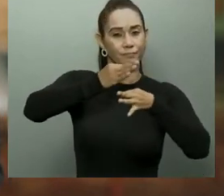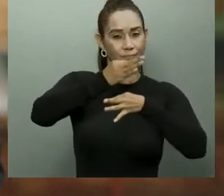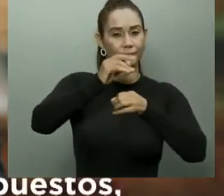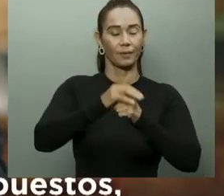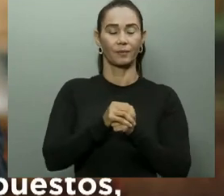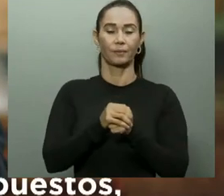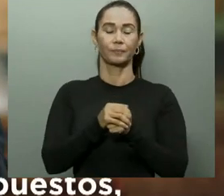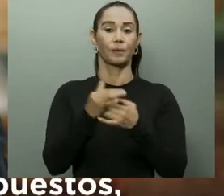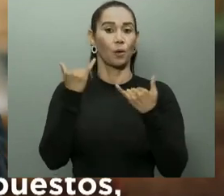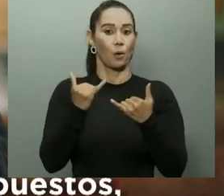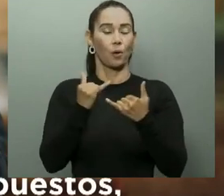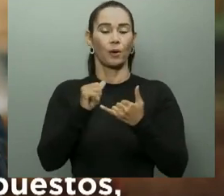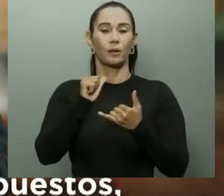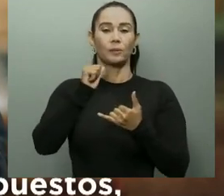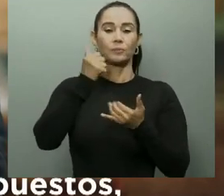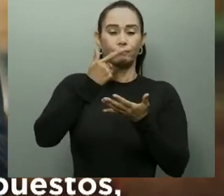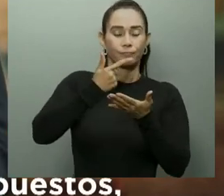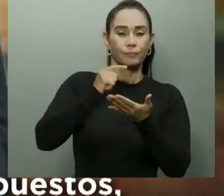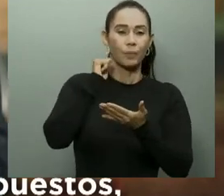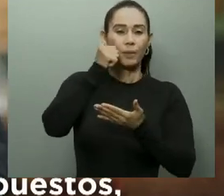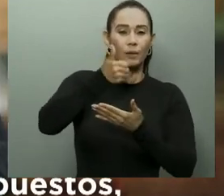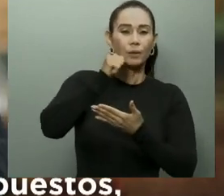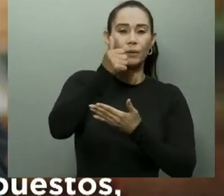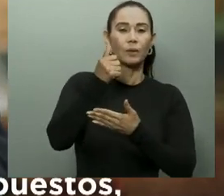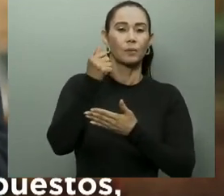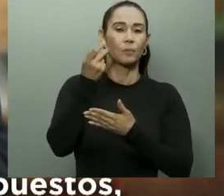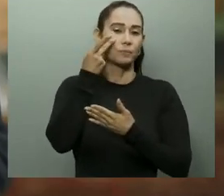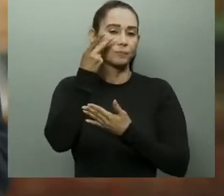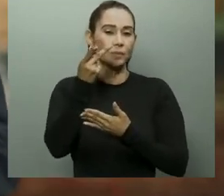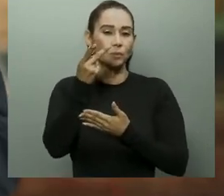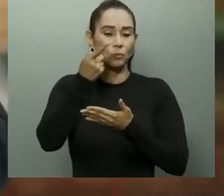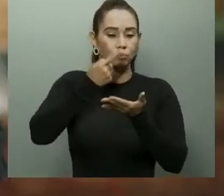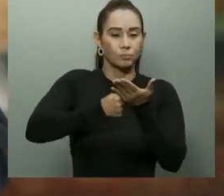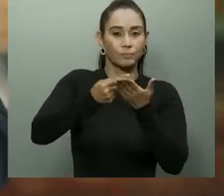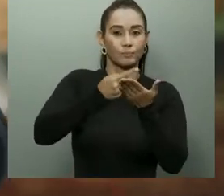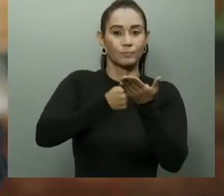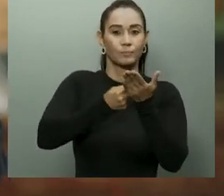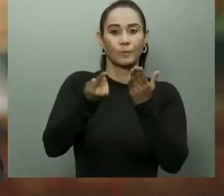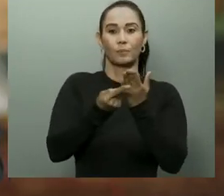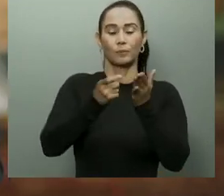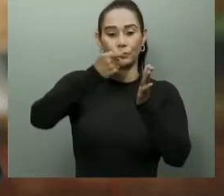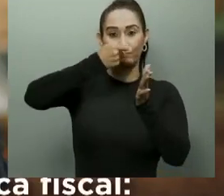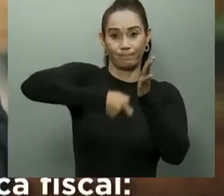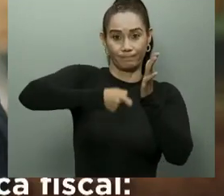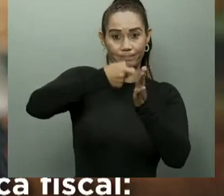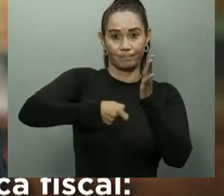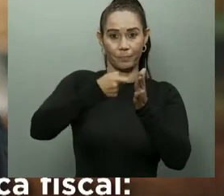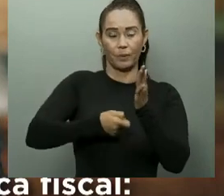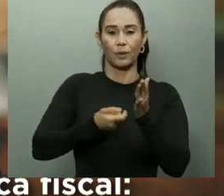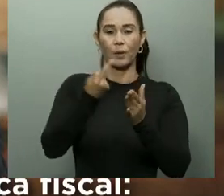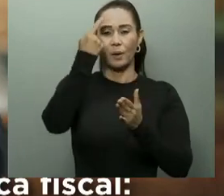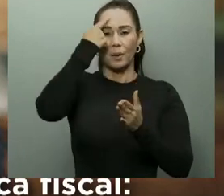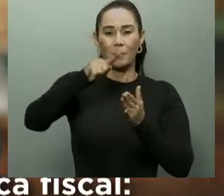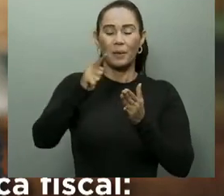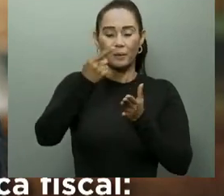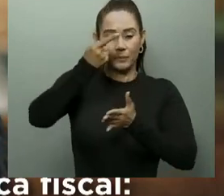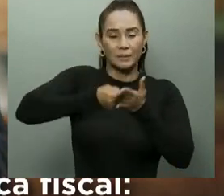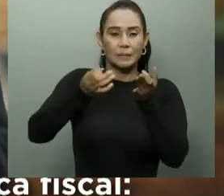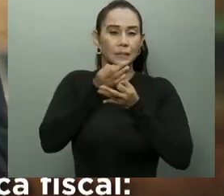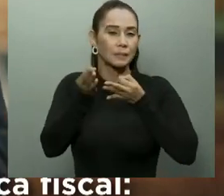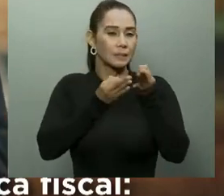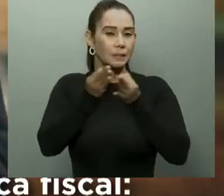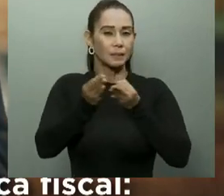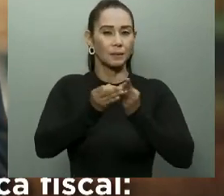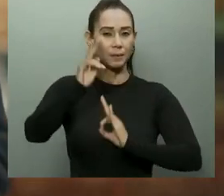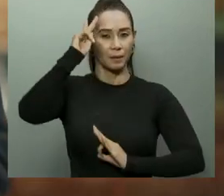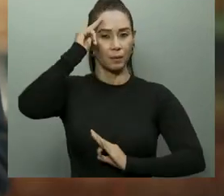estos días, hemos vuelto a oír hablar mucho de impuestos, pero poco se ha dicho de la otra cara de la moneda de